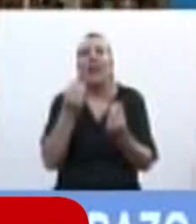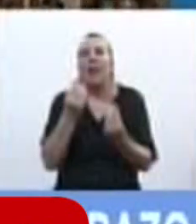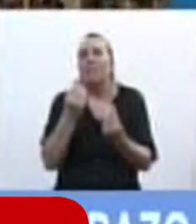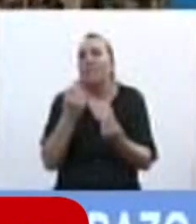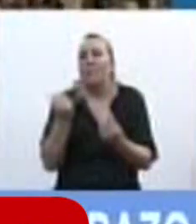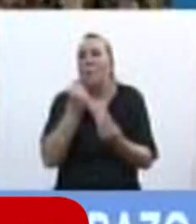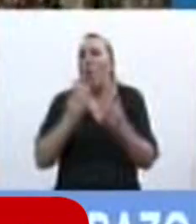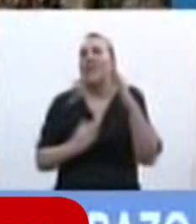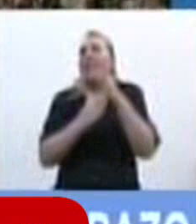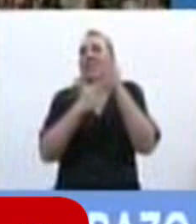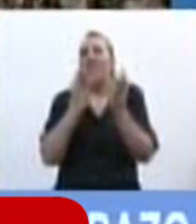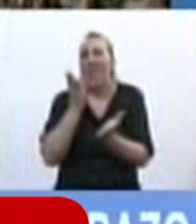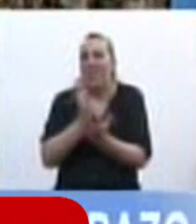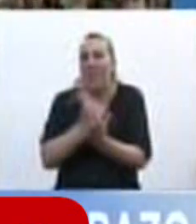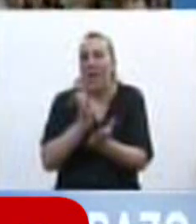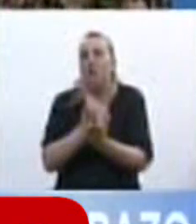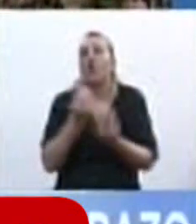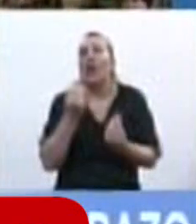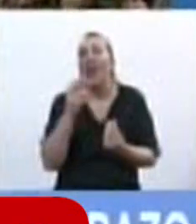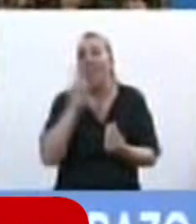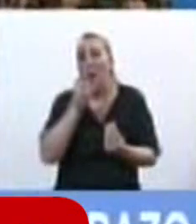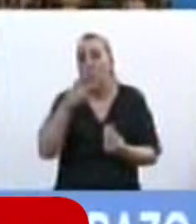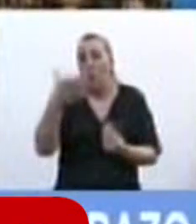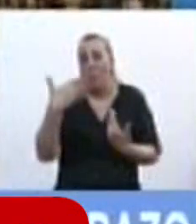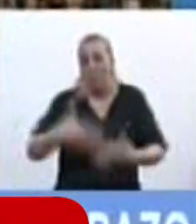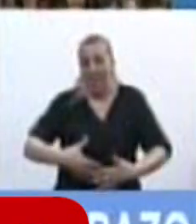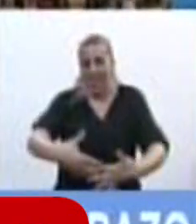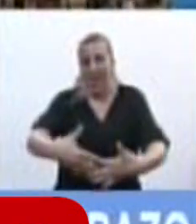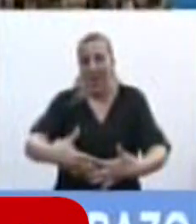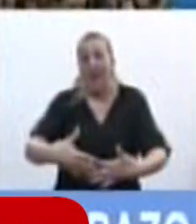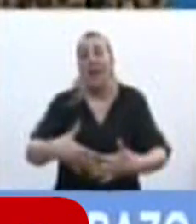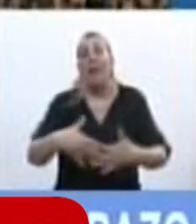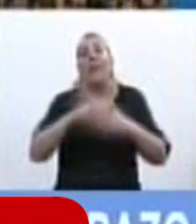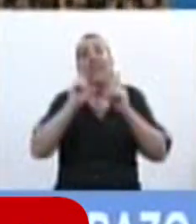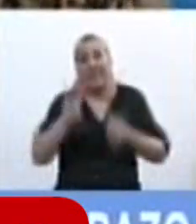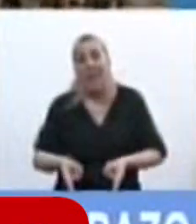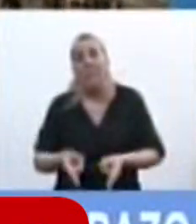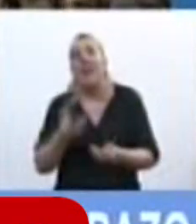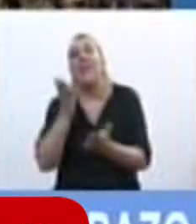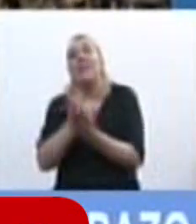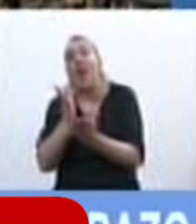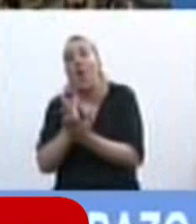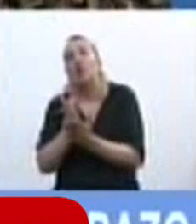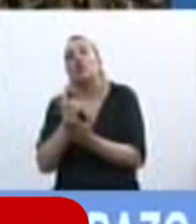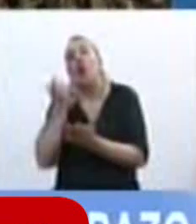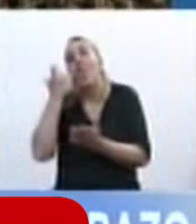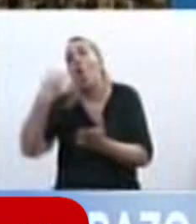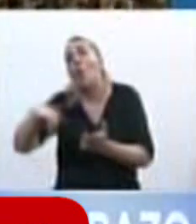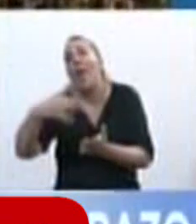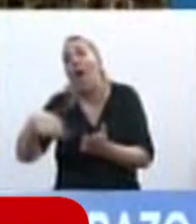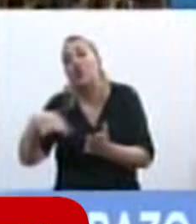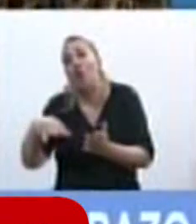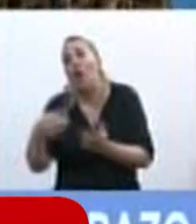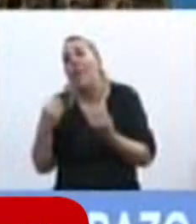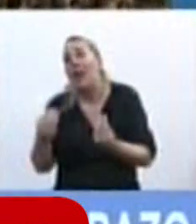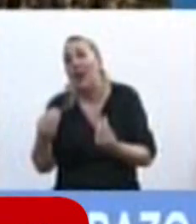central el derecho de la mujer gestante pero por otro lado el derecho y las obligaciones de